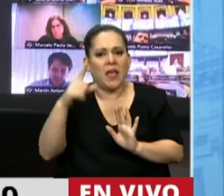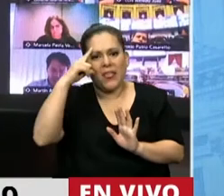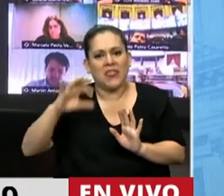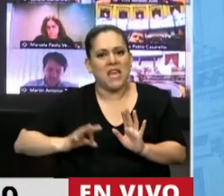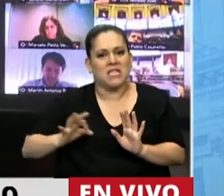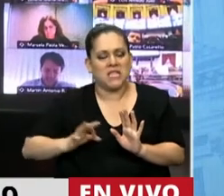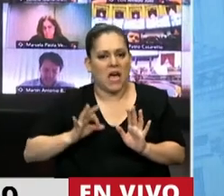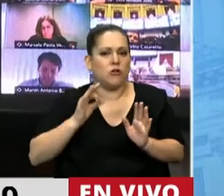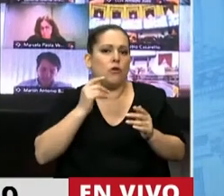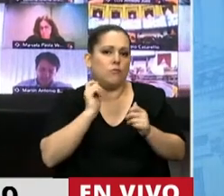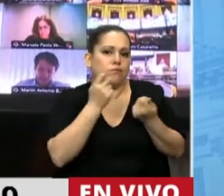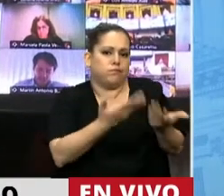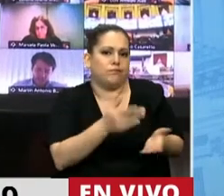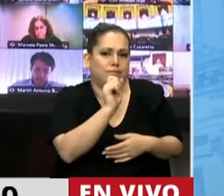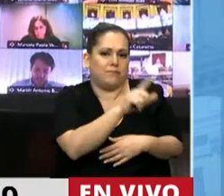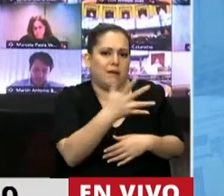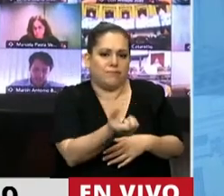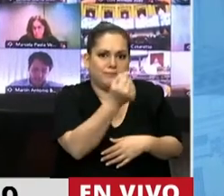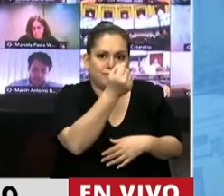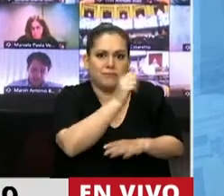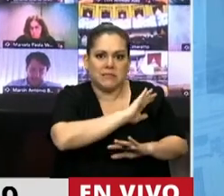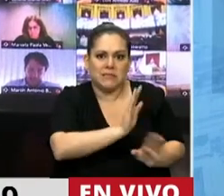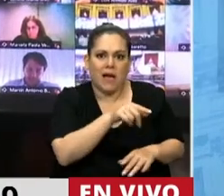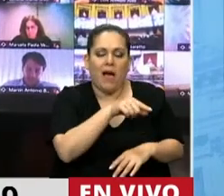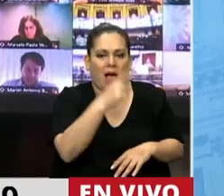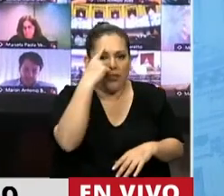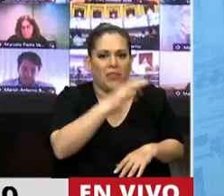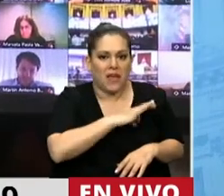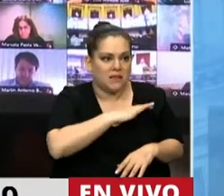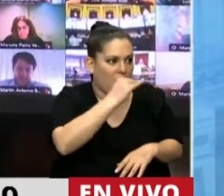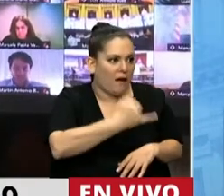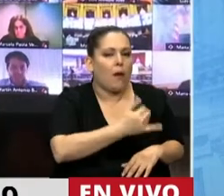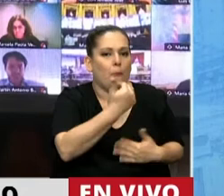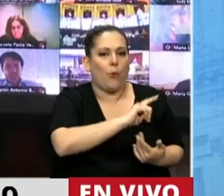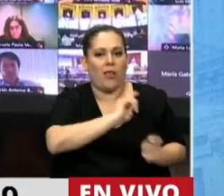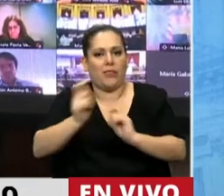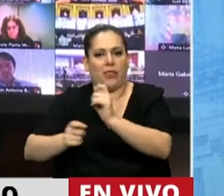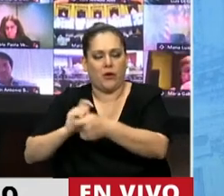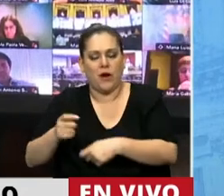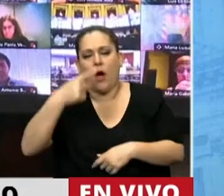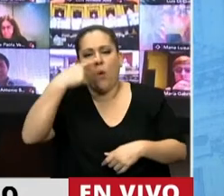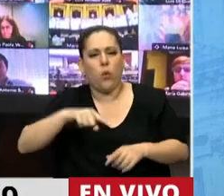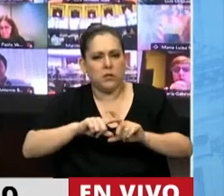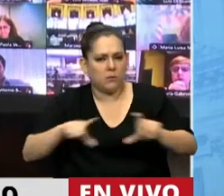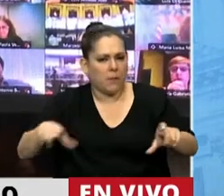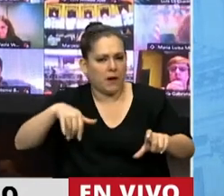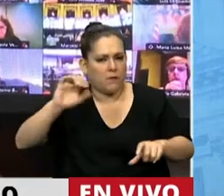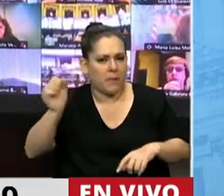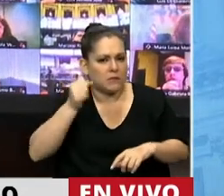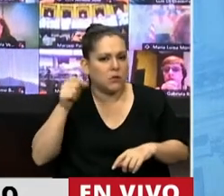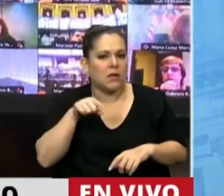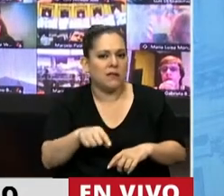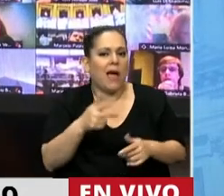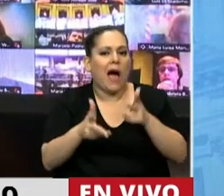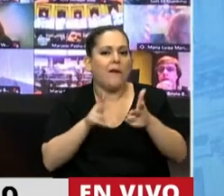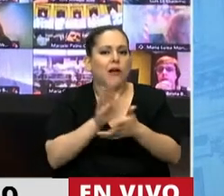años computado desde la adquisición de la posesión. Pero aquí lo más importante, señor presidente, es el último párrafo en el cual habla de la